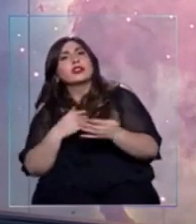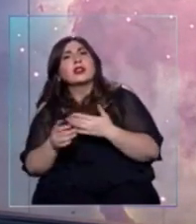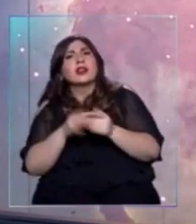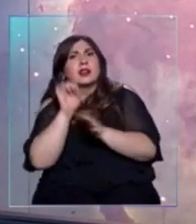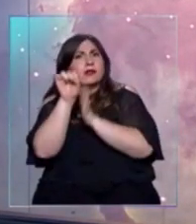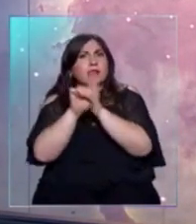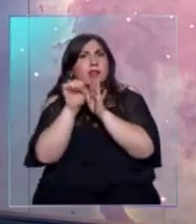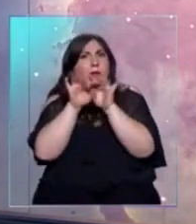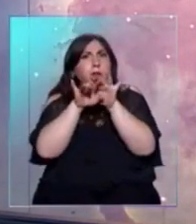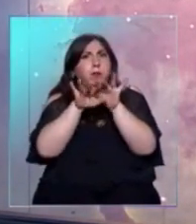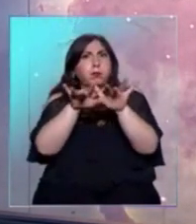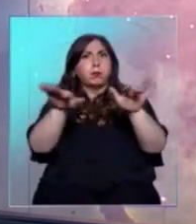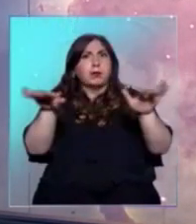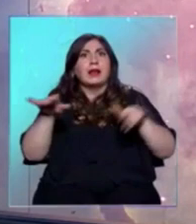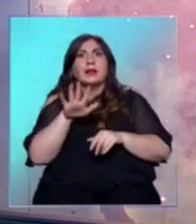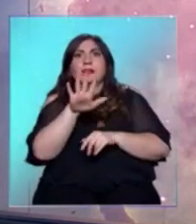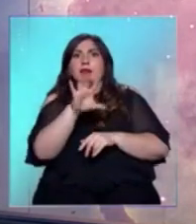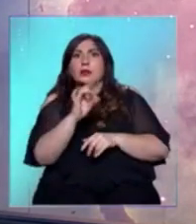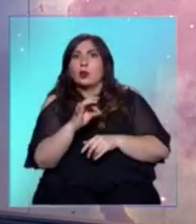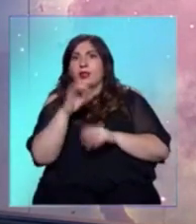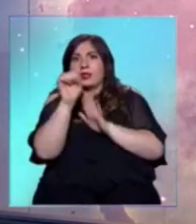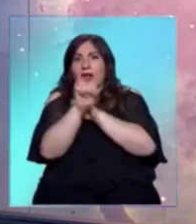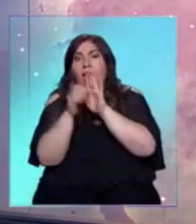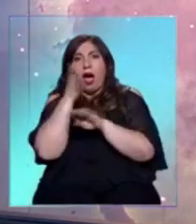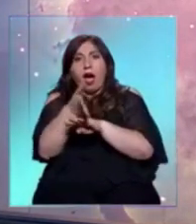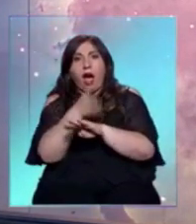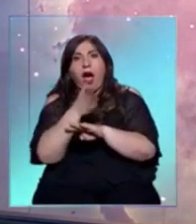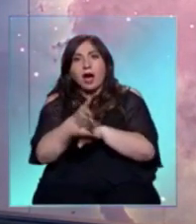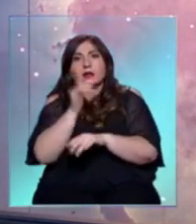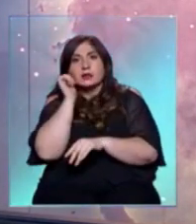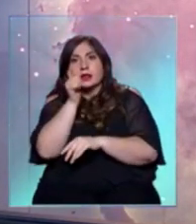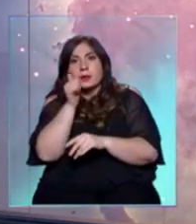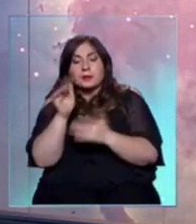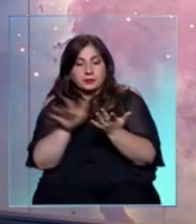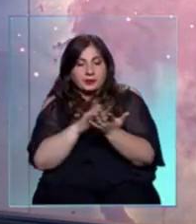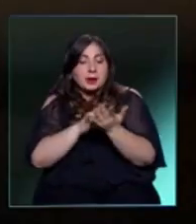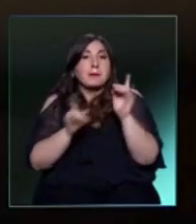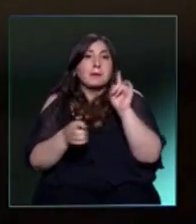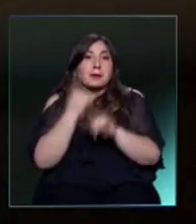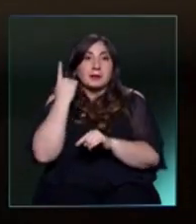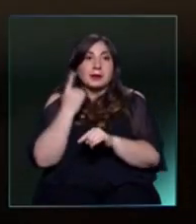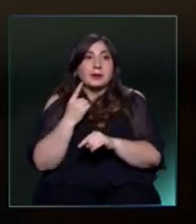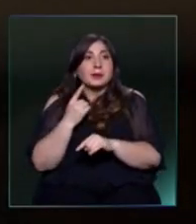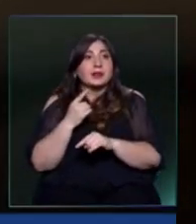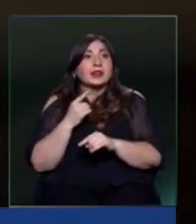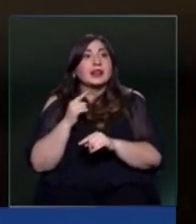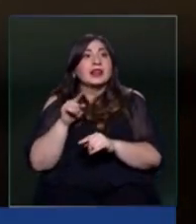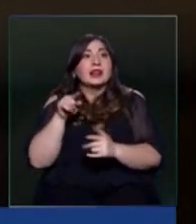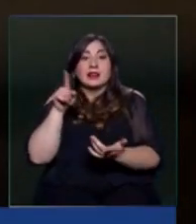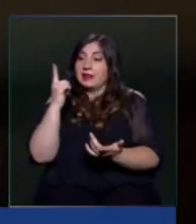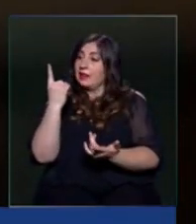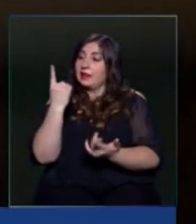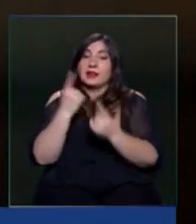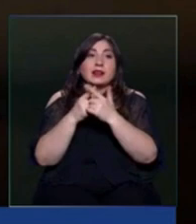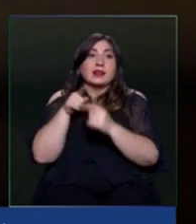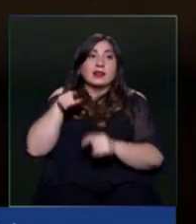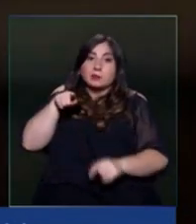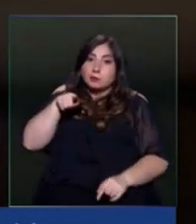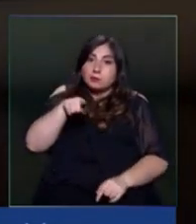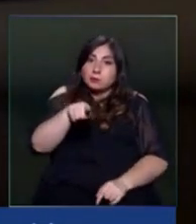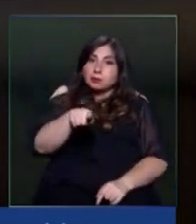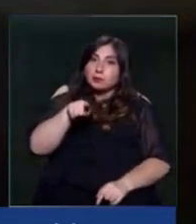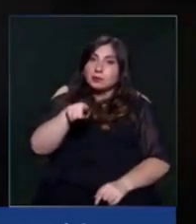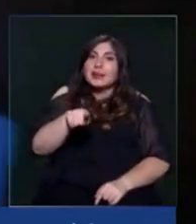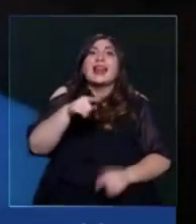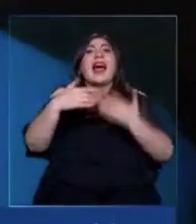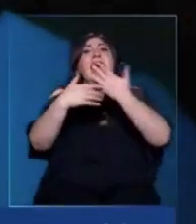el video empezó a agarrar 50 visitas diarias, me acuerdo, el de la pantalla táctil casera, que fue el primer video que subí. Tenemos que hacer clic con nuestro lápiz